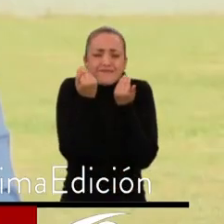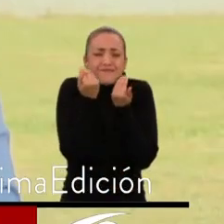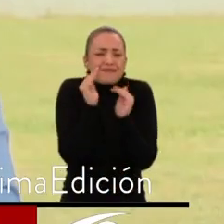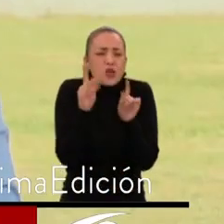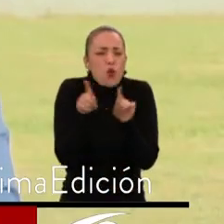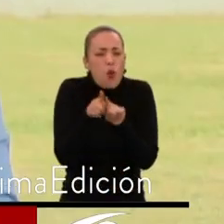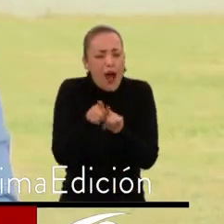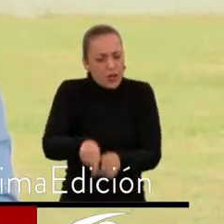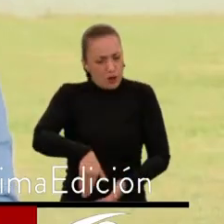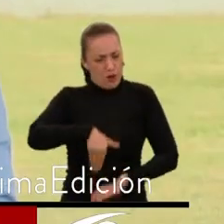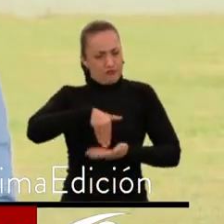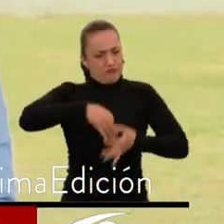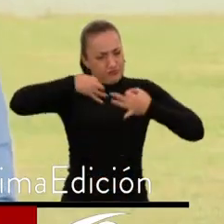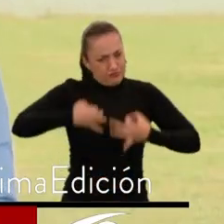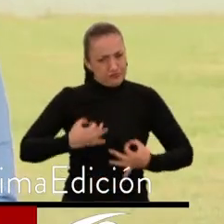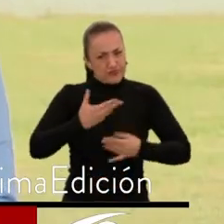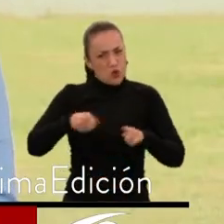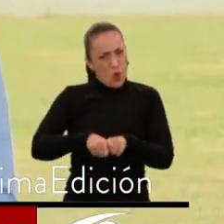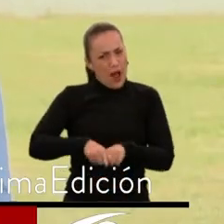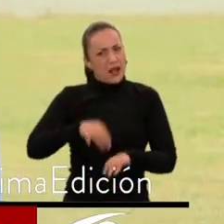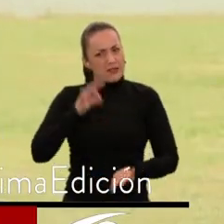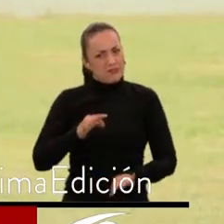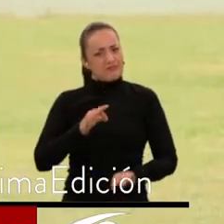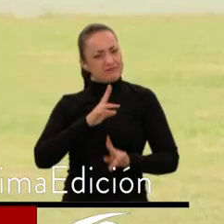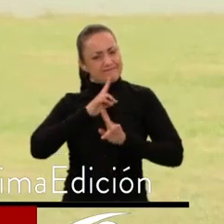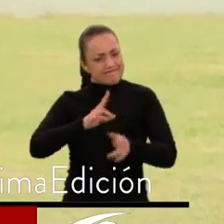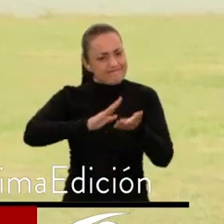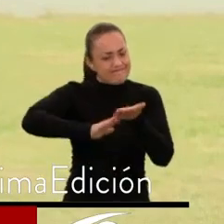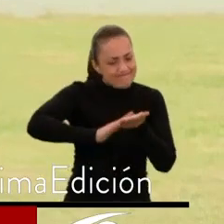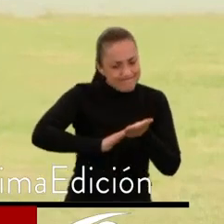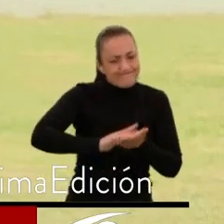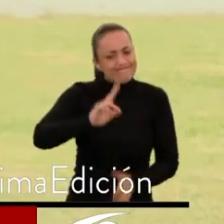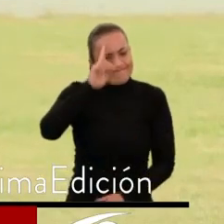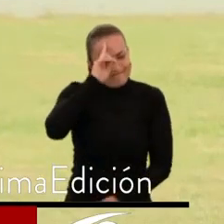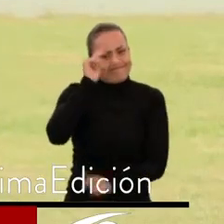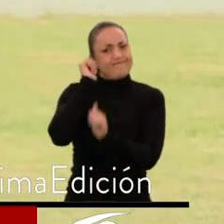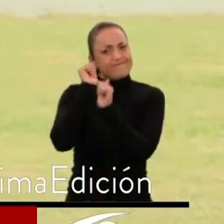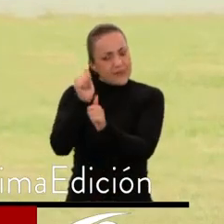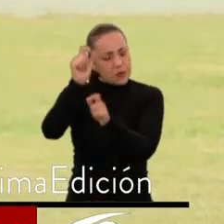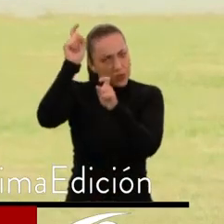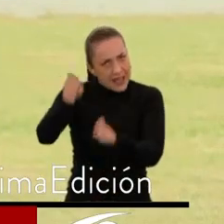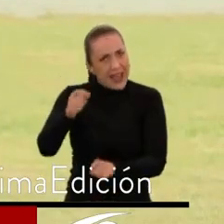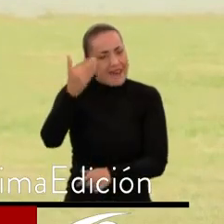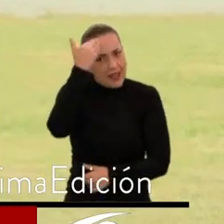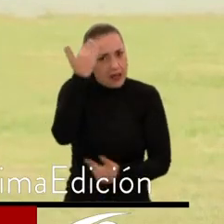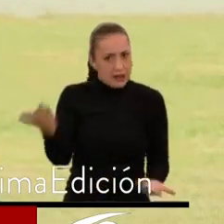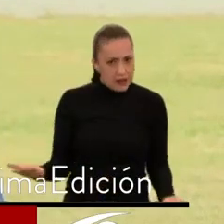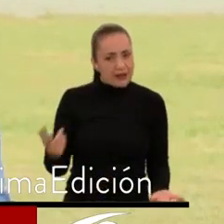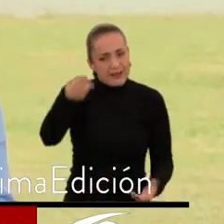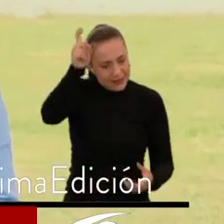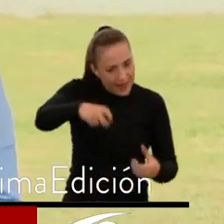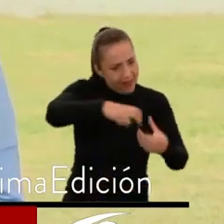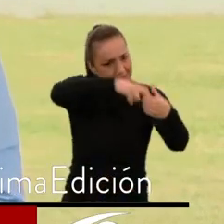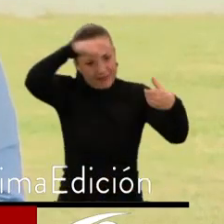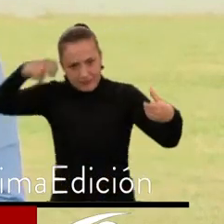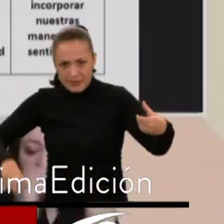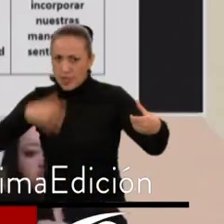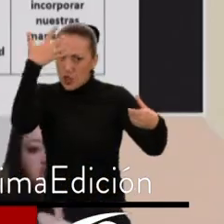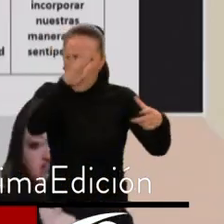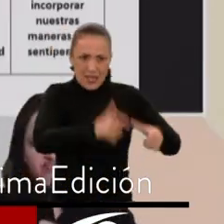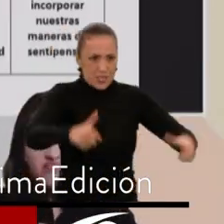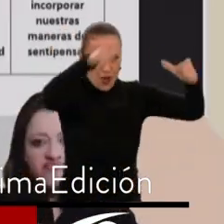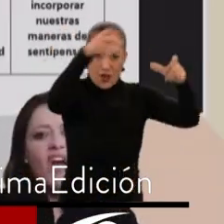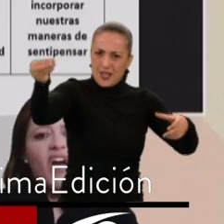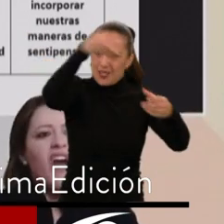de verdadera reparación y de asumir responsabilidad es que salgan del ejercicio de esa función